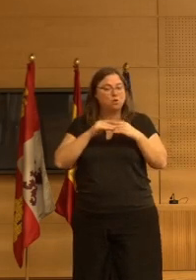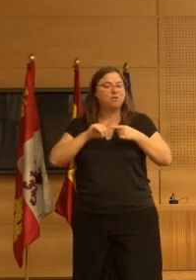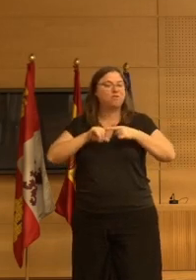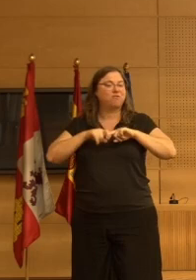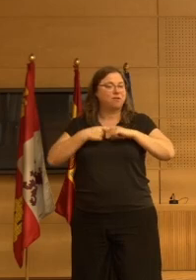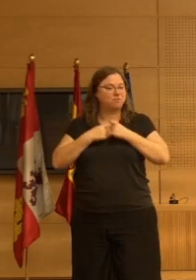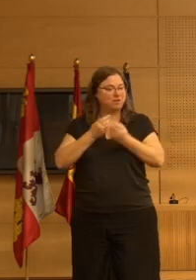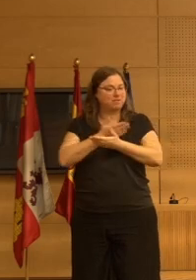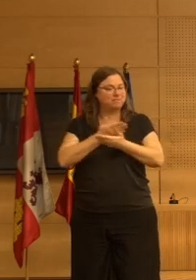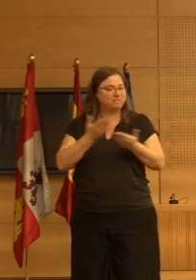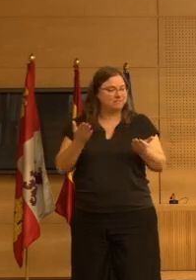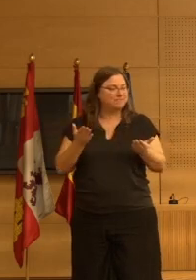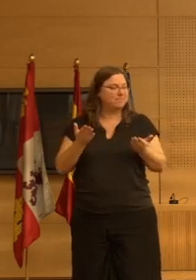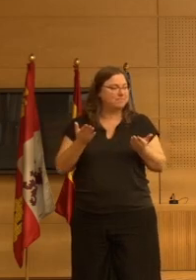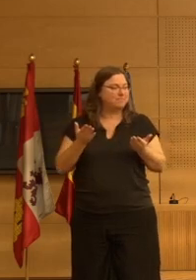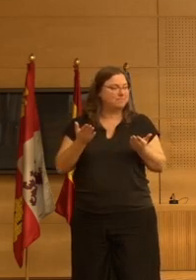demás